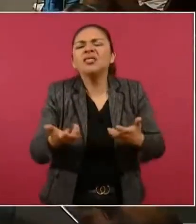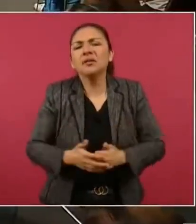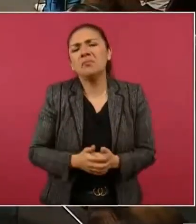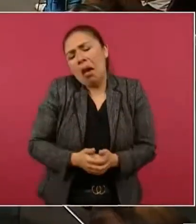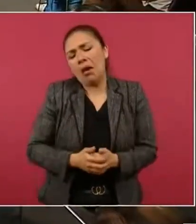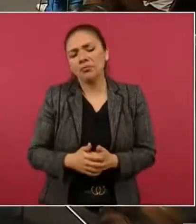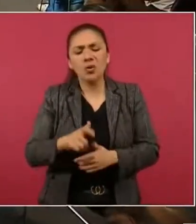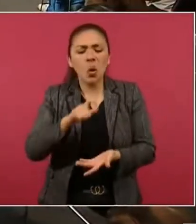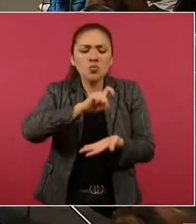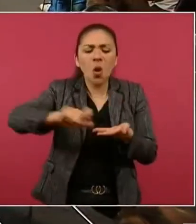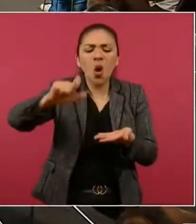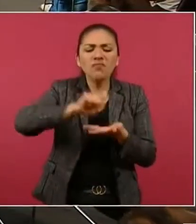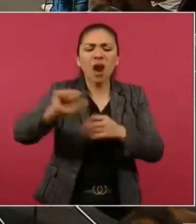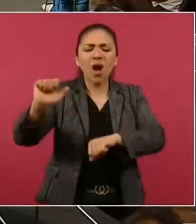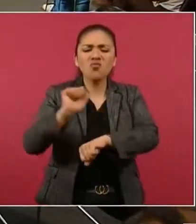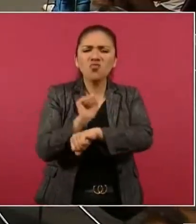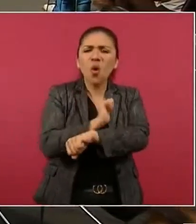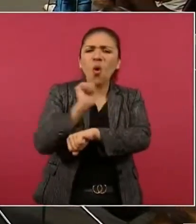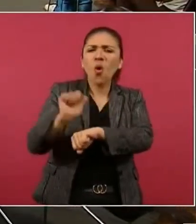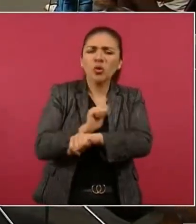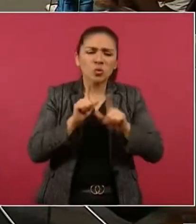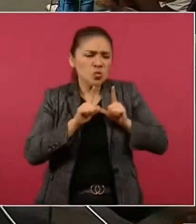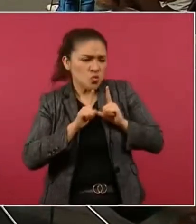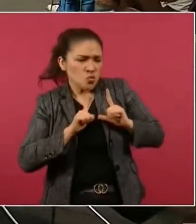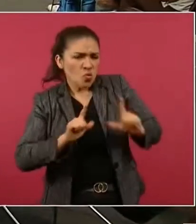de lujo.